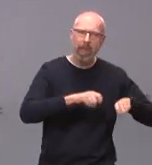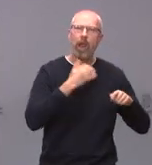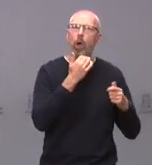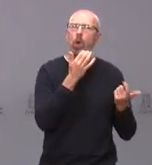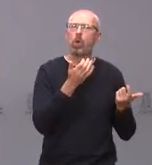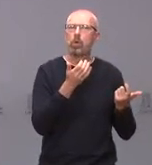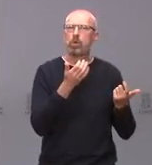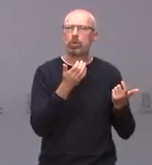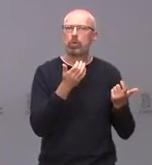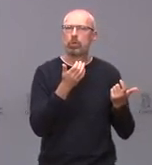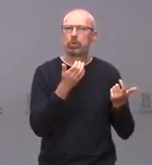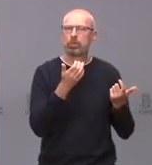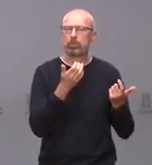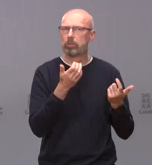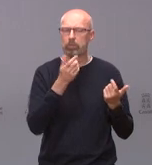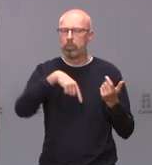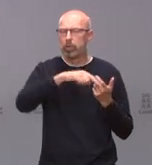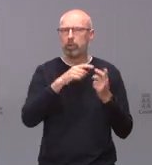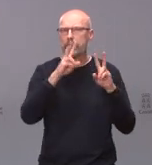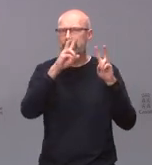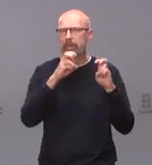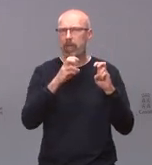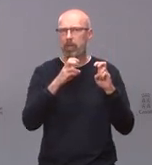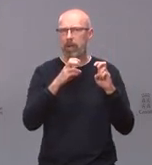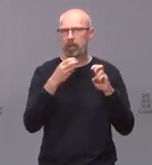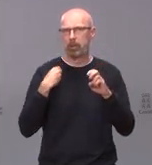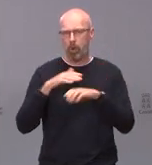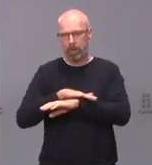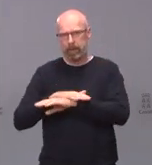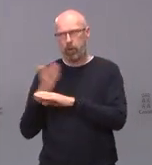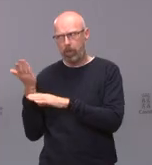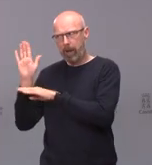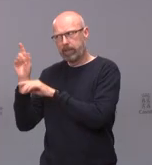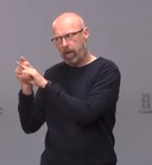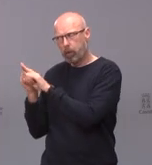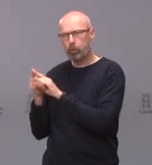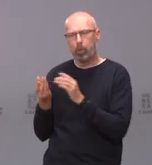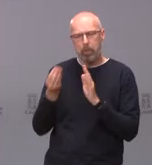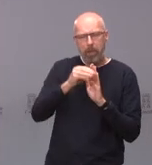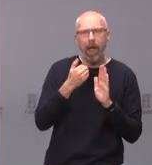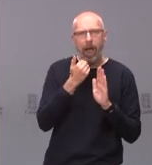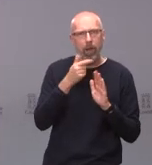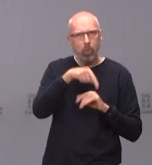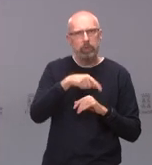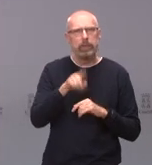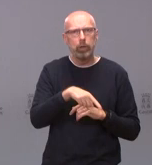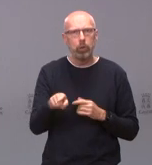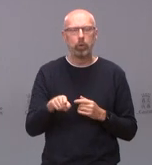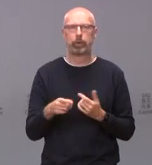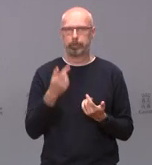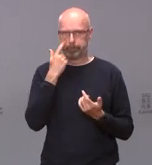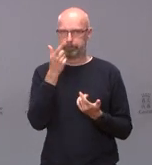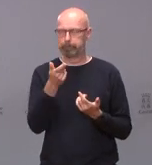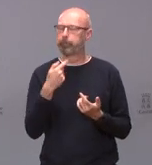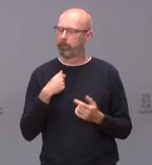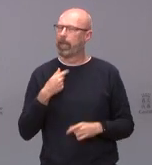si está sobre la mesa además de lo que plantea el ministerio gracias Insisto que lo que se plantea desde el documento